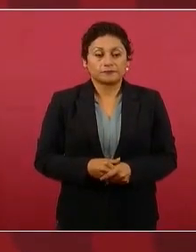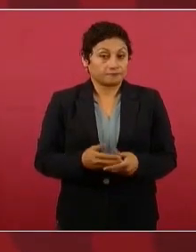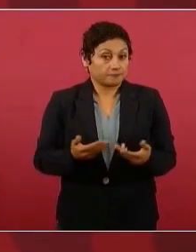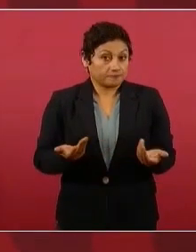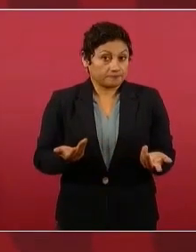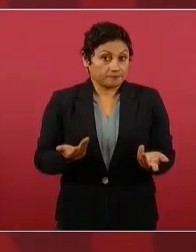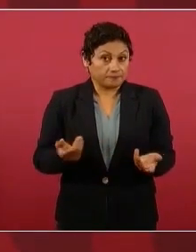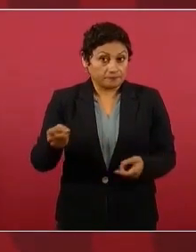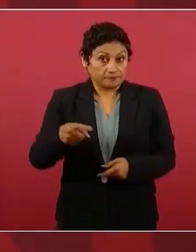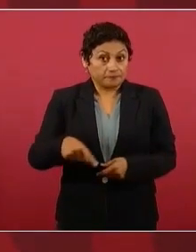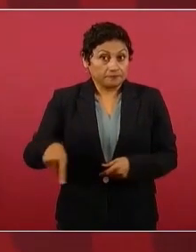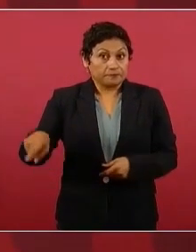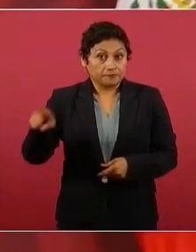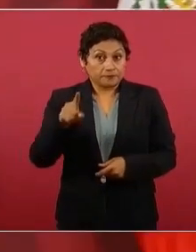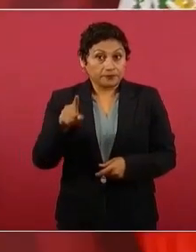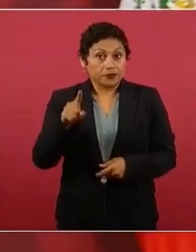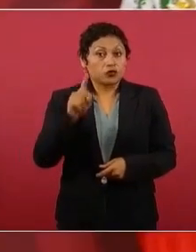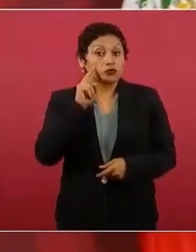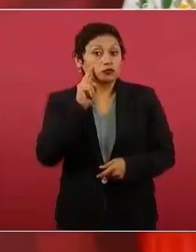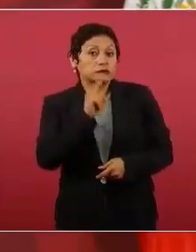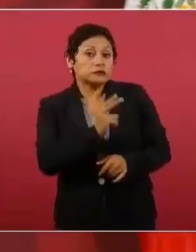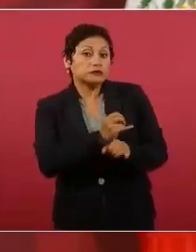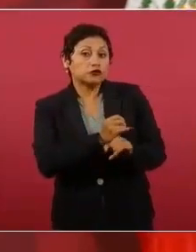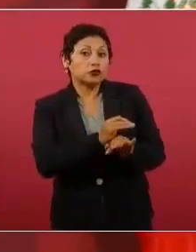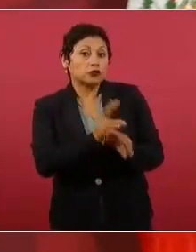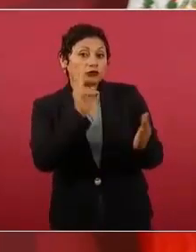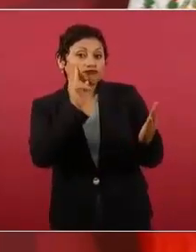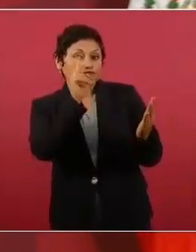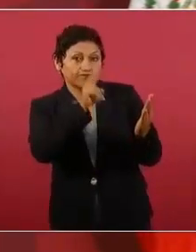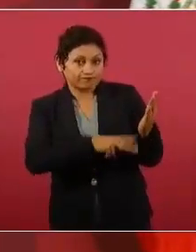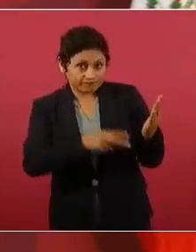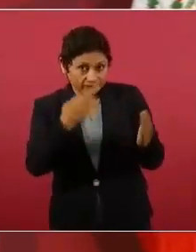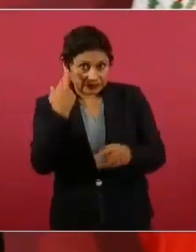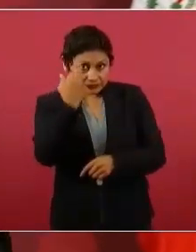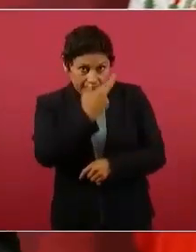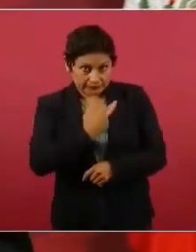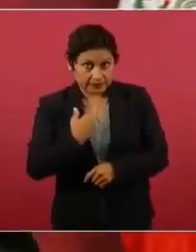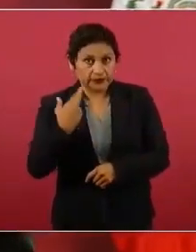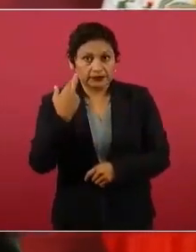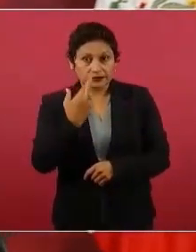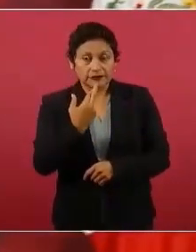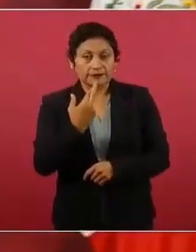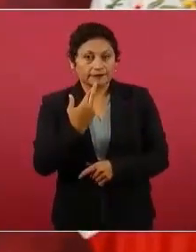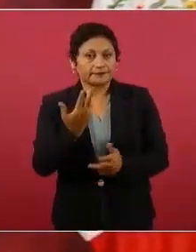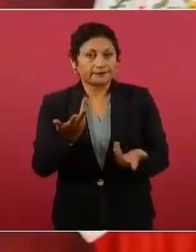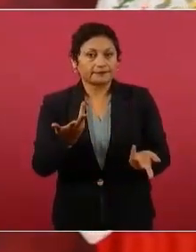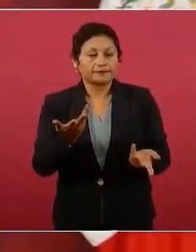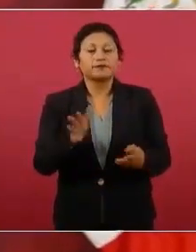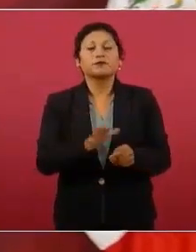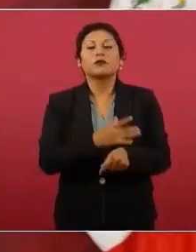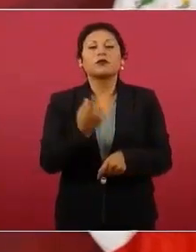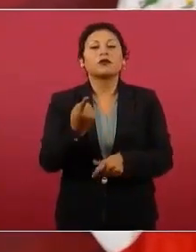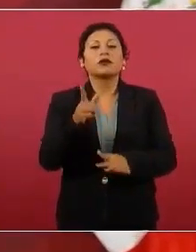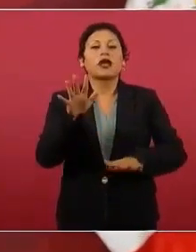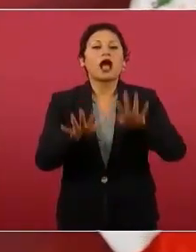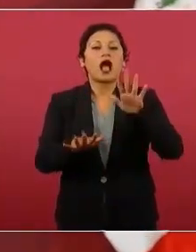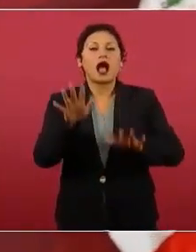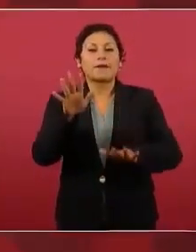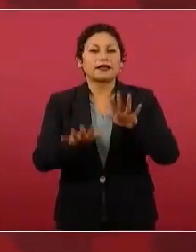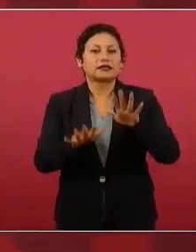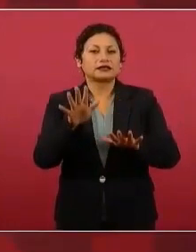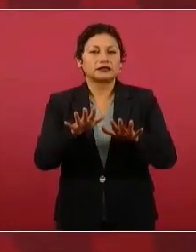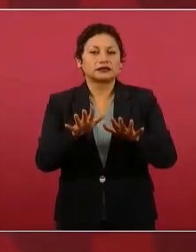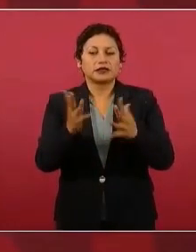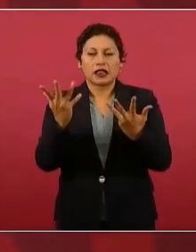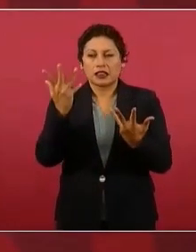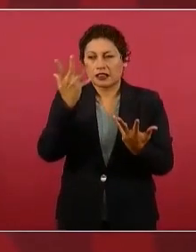la información, porque luego se aturden, se